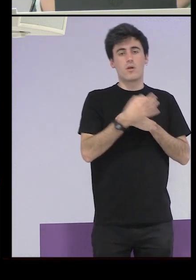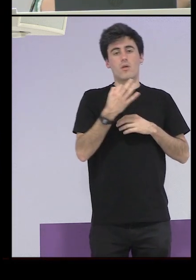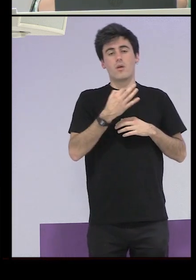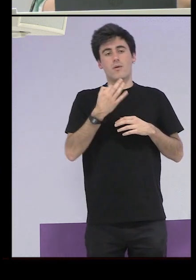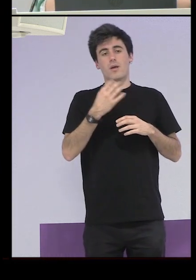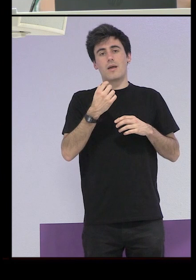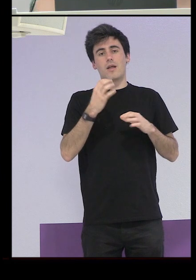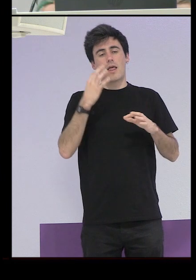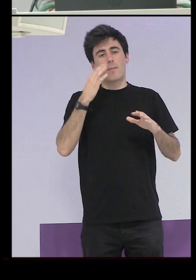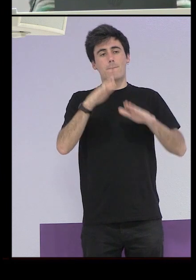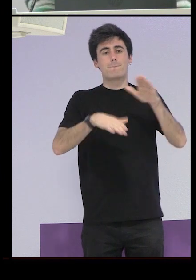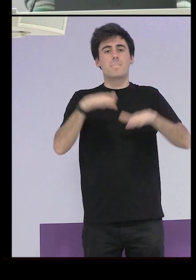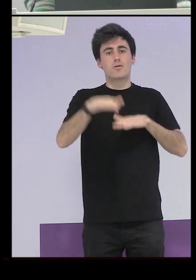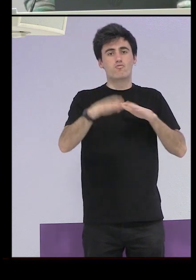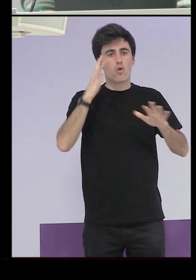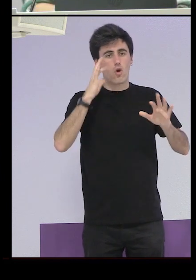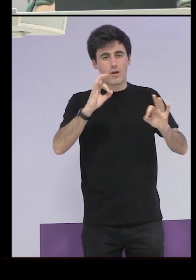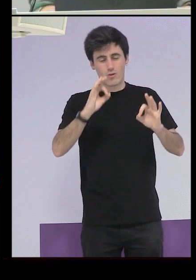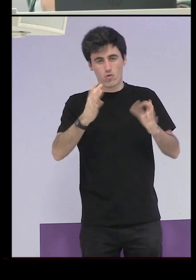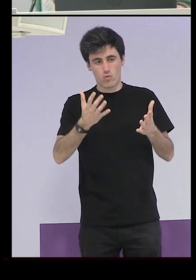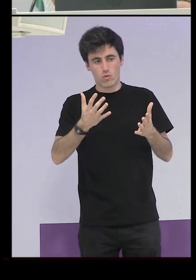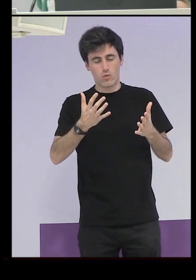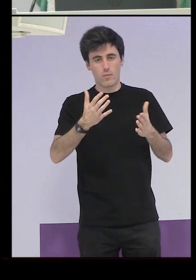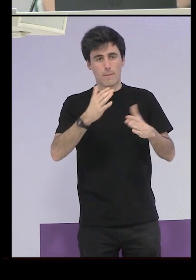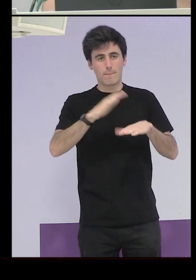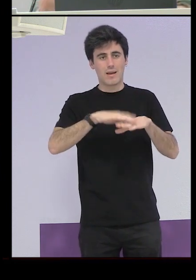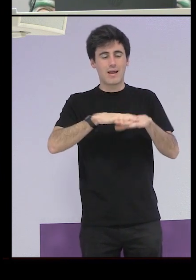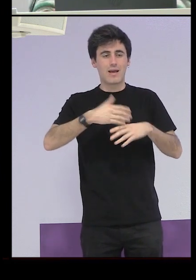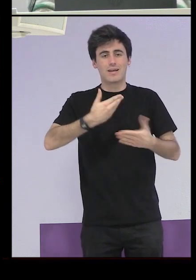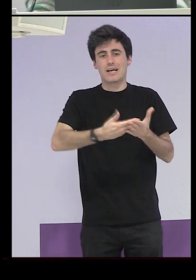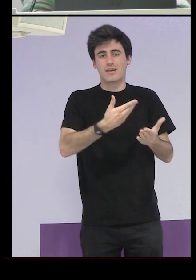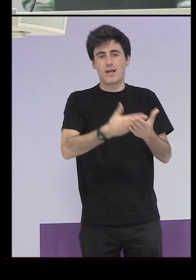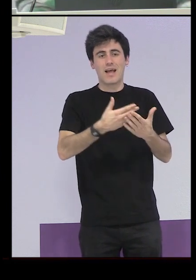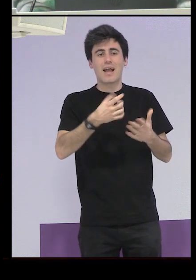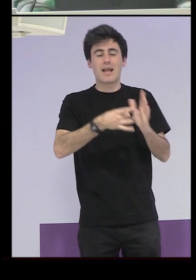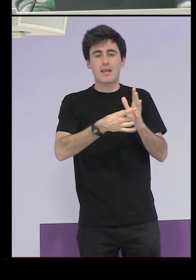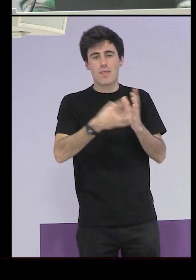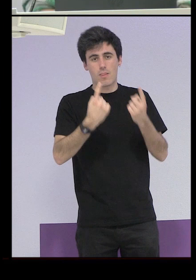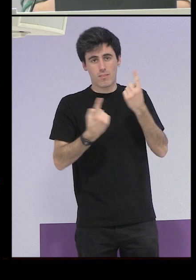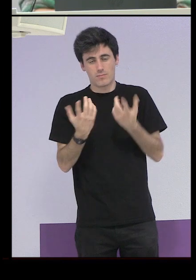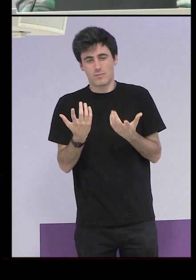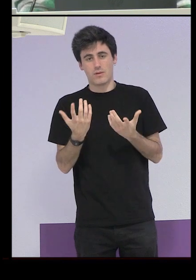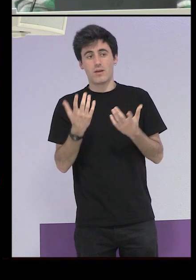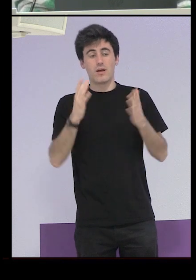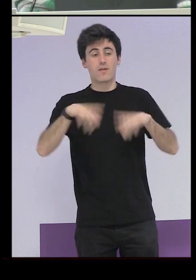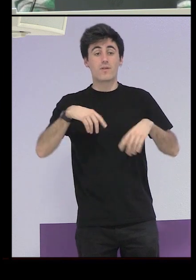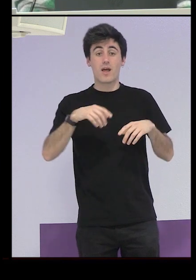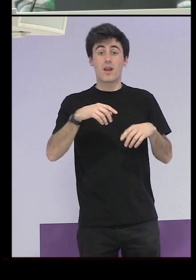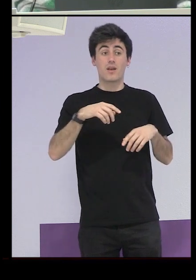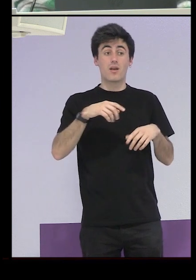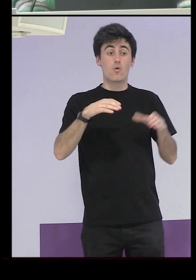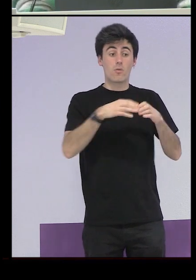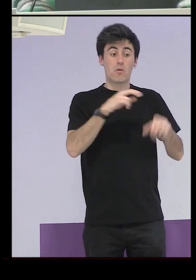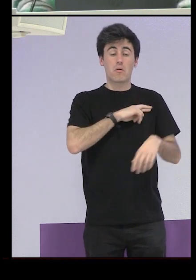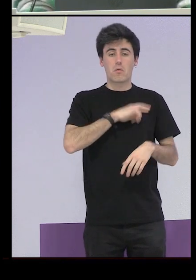un paso a que se garantizasen de algunas maneras no sé ciertas calidades ¿qué pasa? que las cruzadas evangélicas